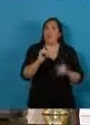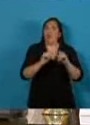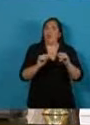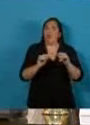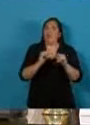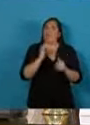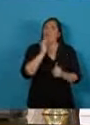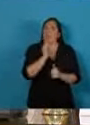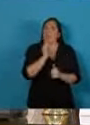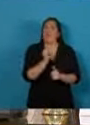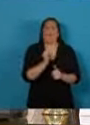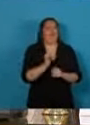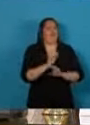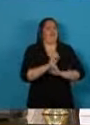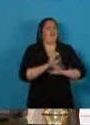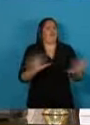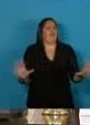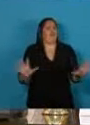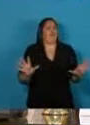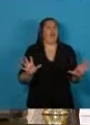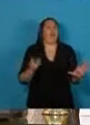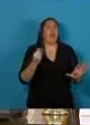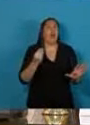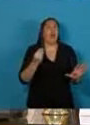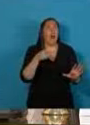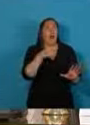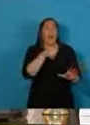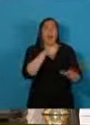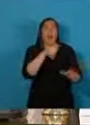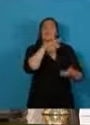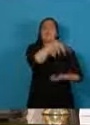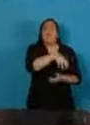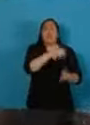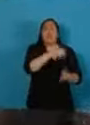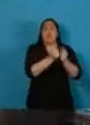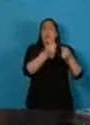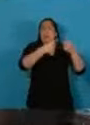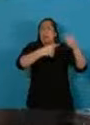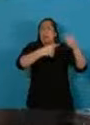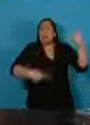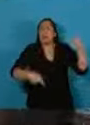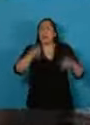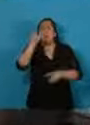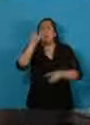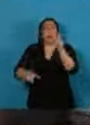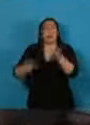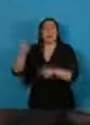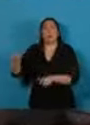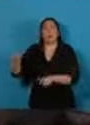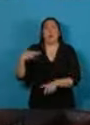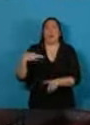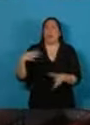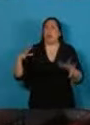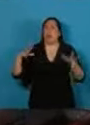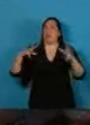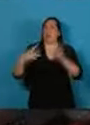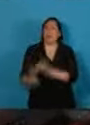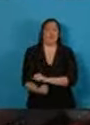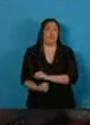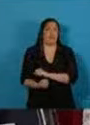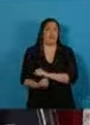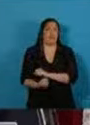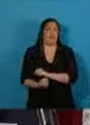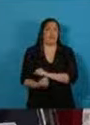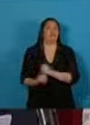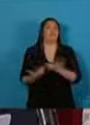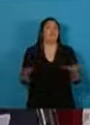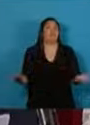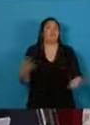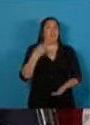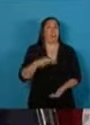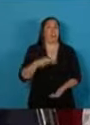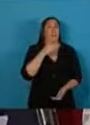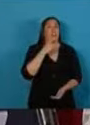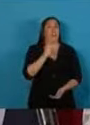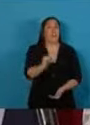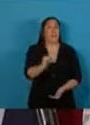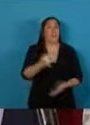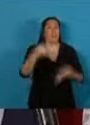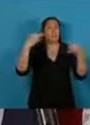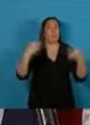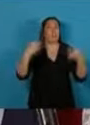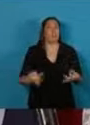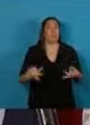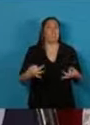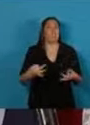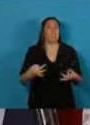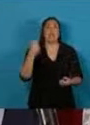hay seres humanos con expectativas diezmadas. Tenemos que decirlo con todas las letras. La economía y el